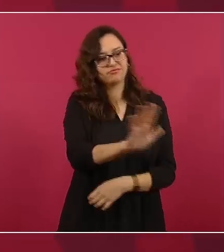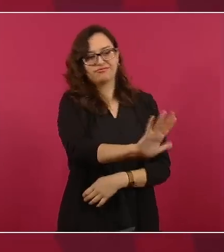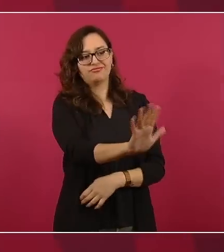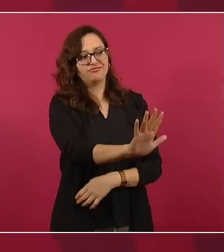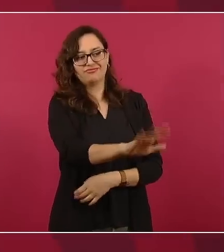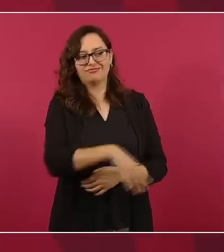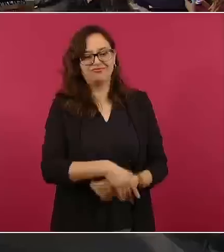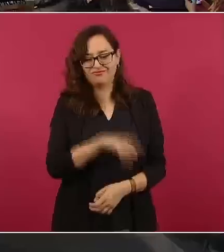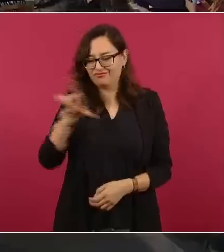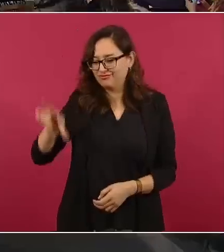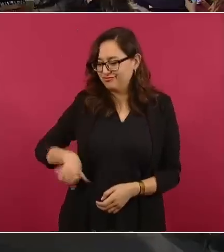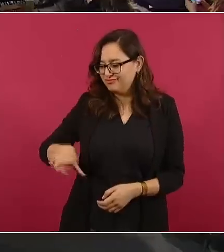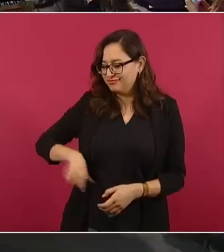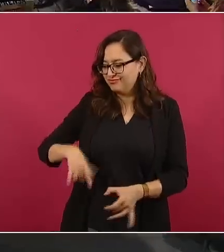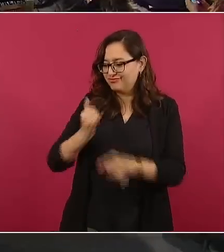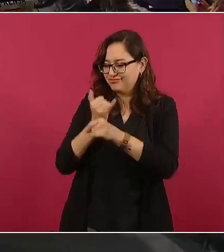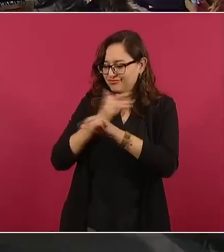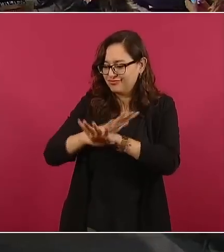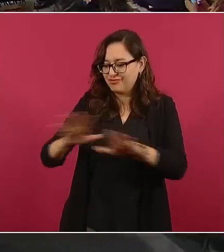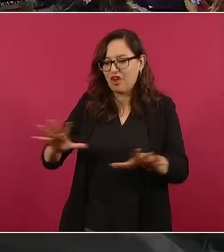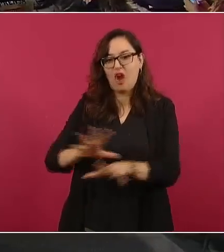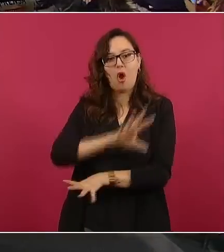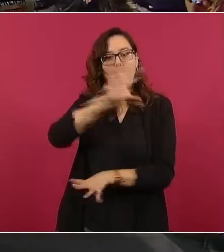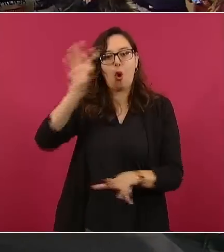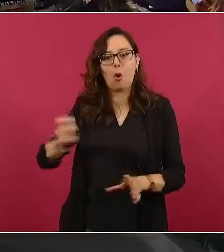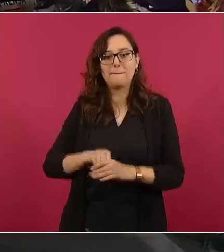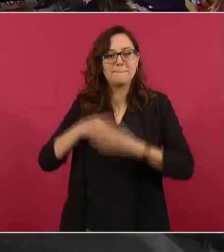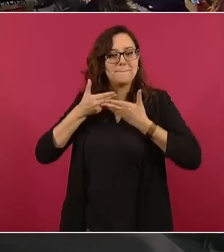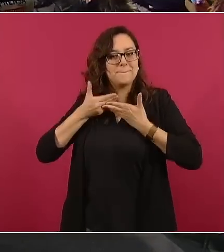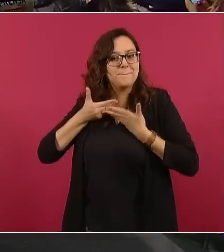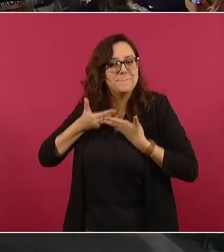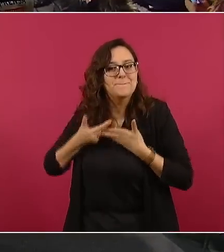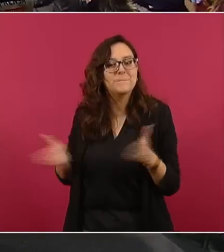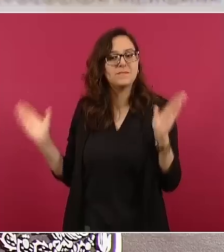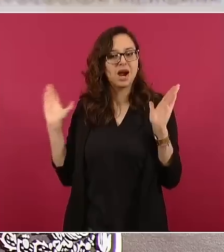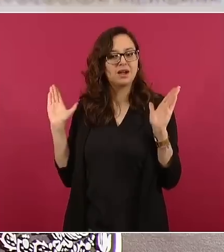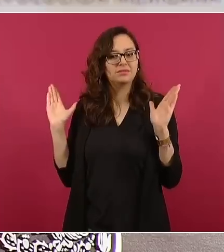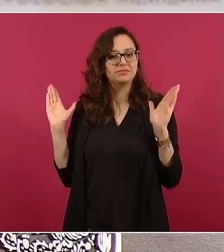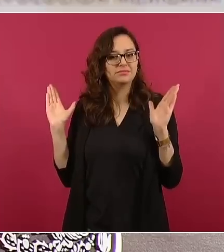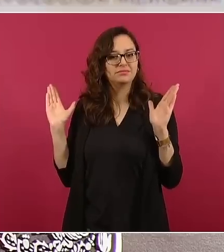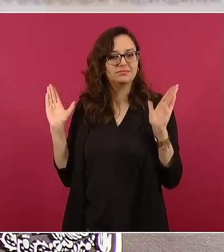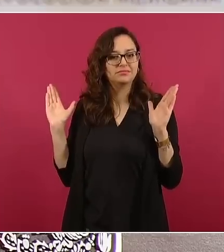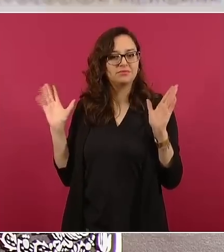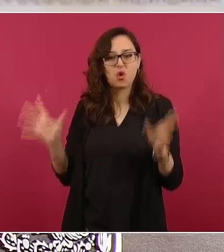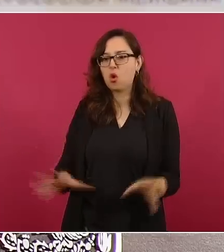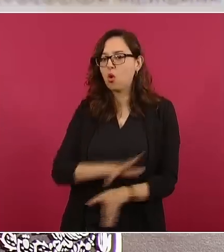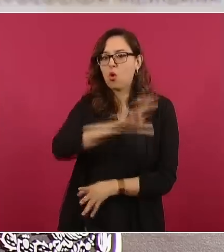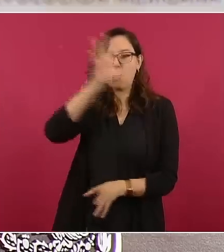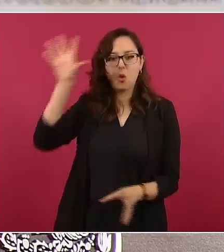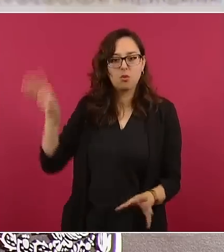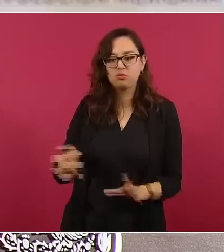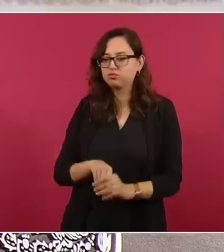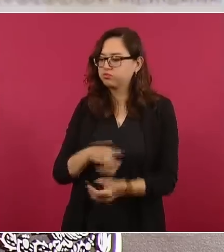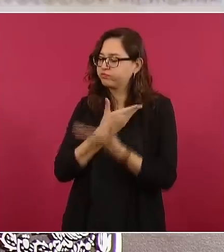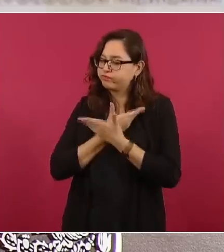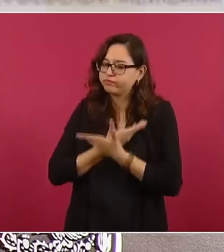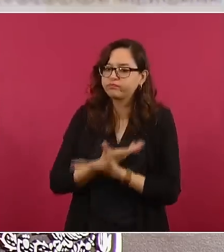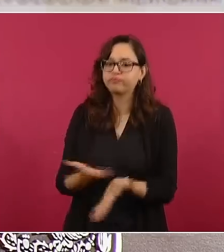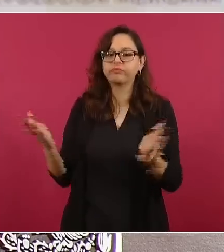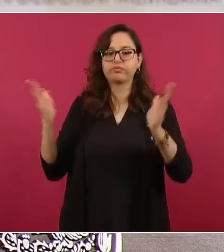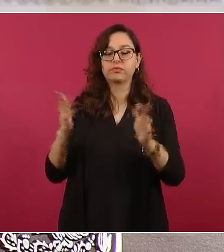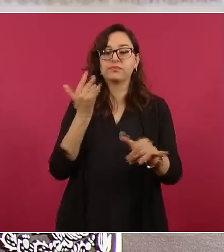Mi instrucción fue entreguen todo, el informe, los